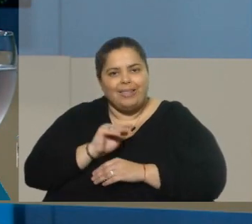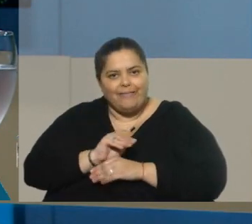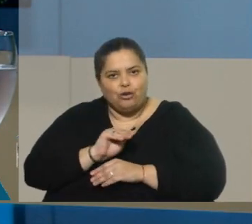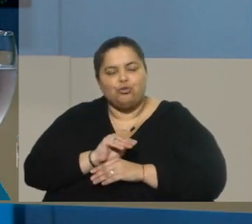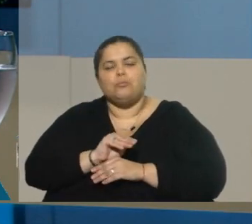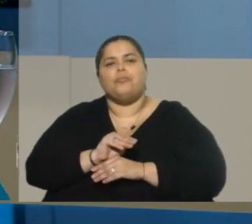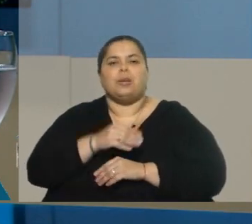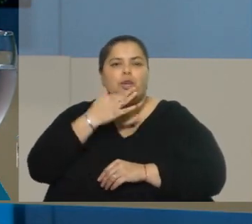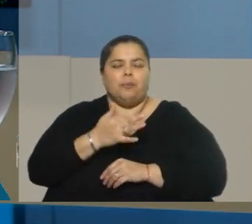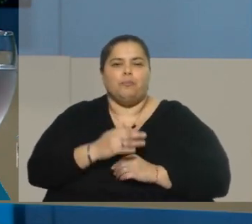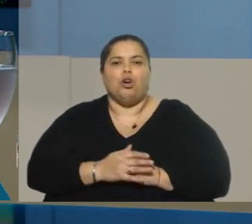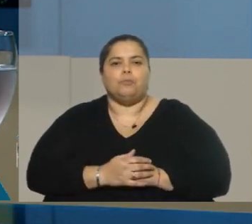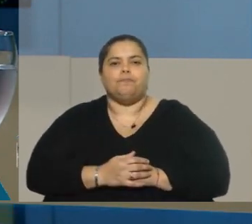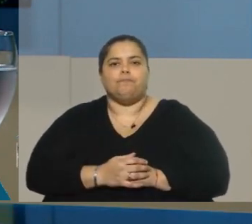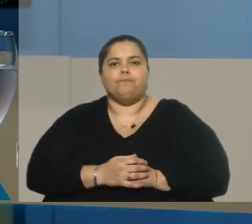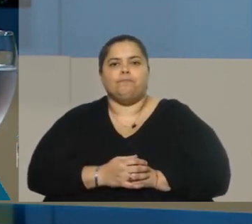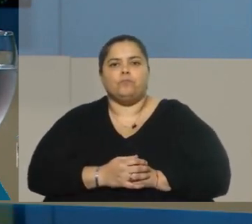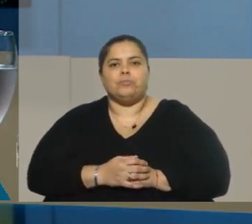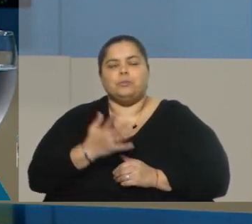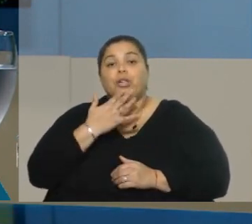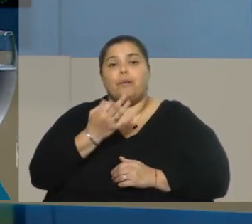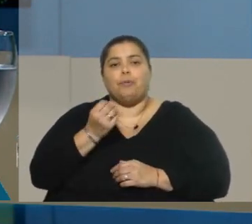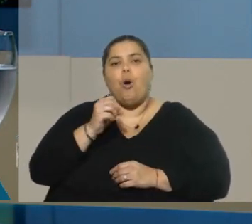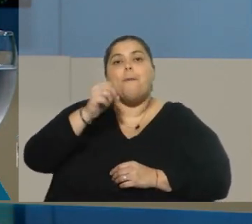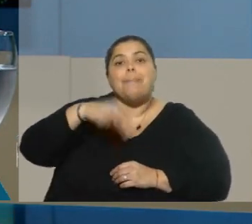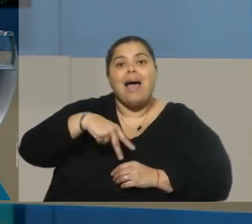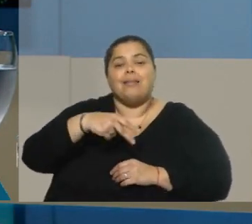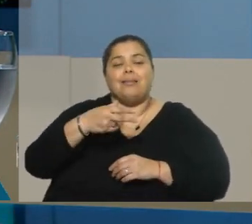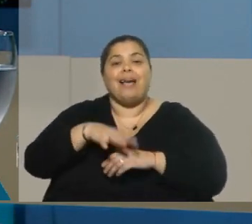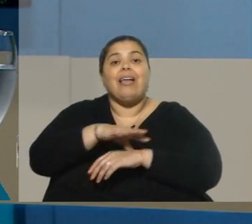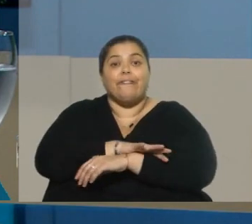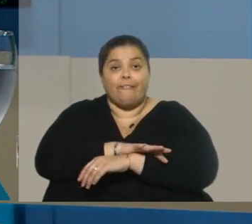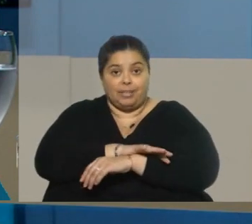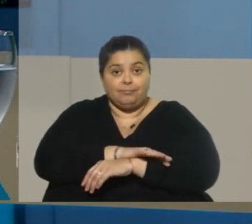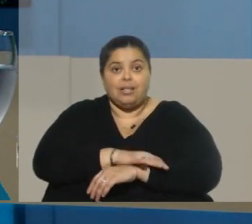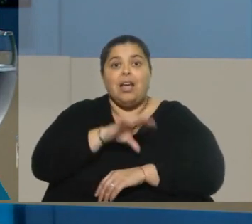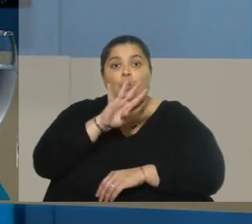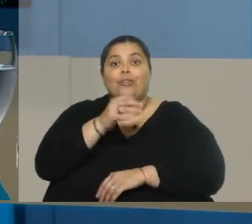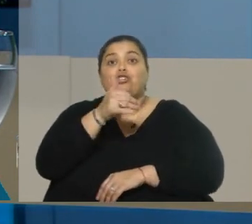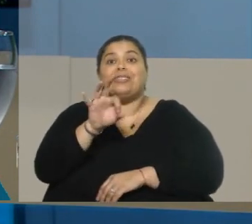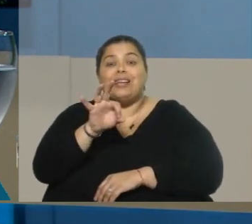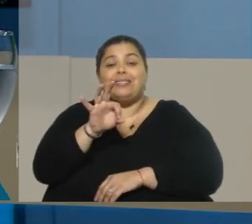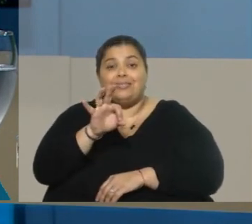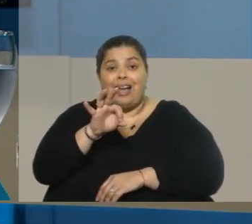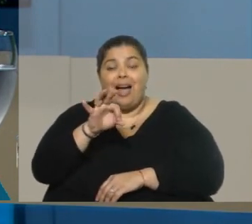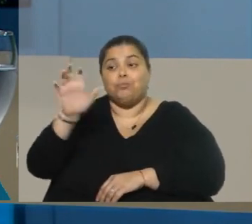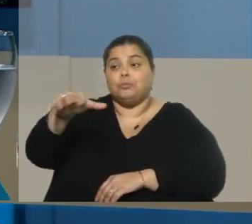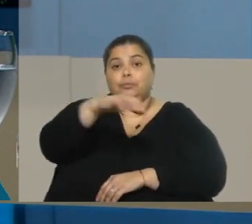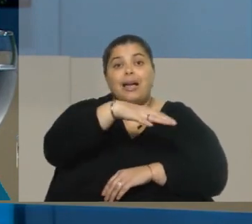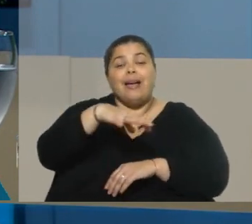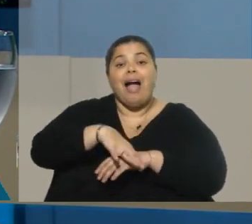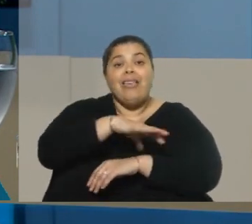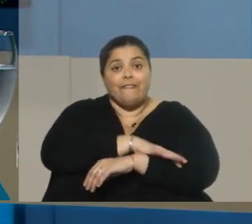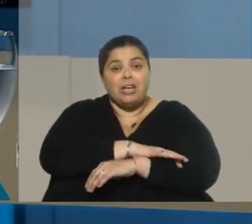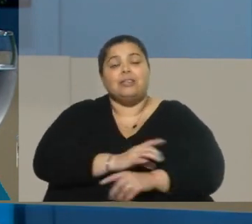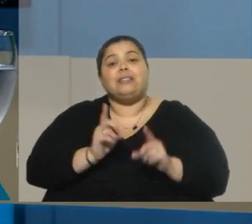como expresión emblemática, el Plan CAIF, los 460 CAIF que tenemos en el Uruguay, pero también los clubes de niños, los centros